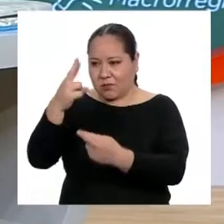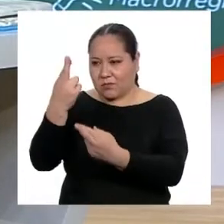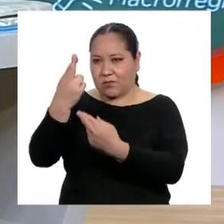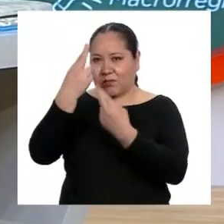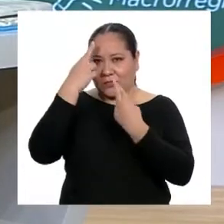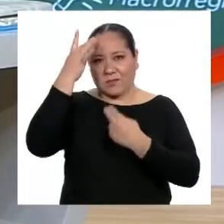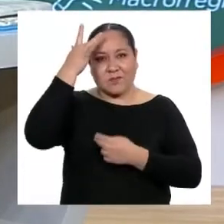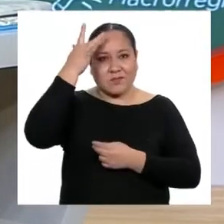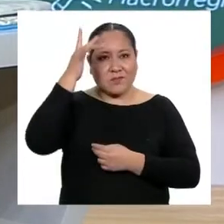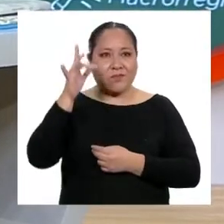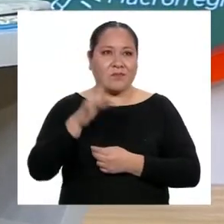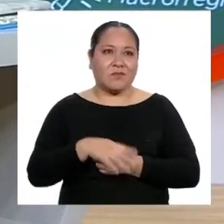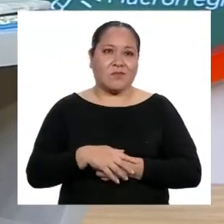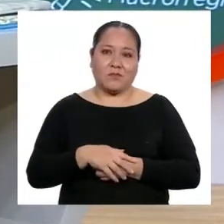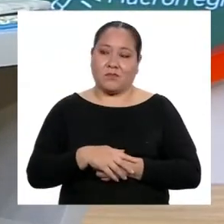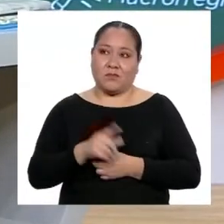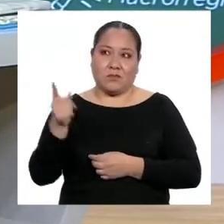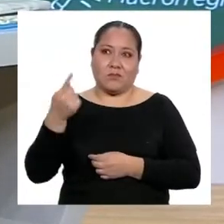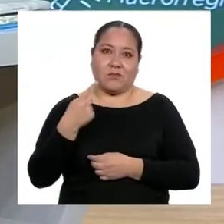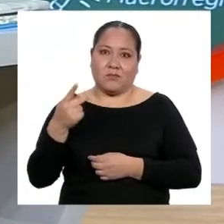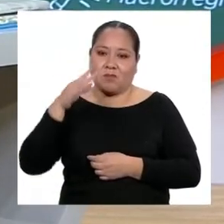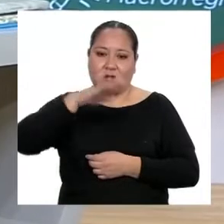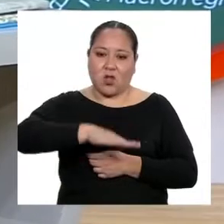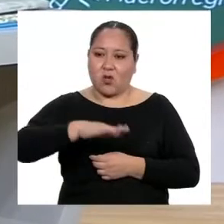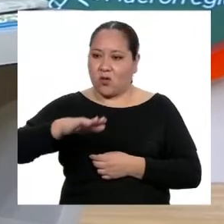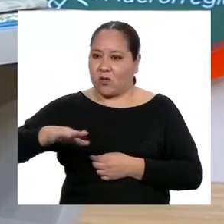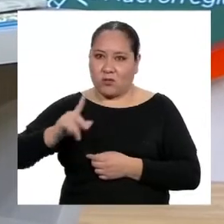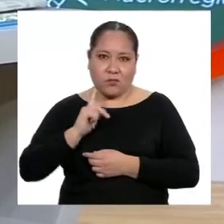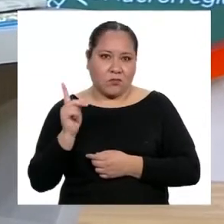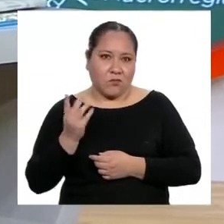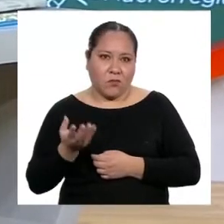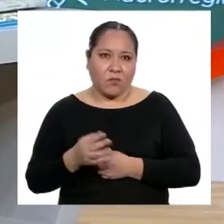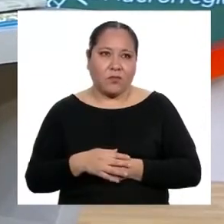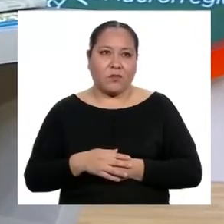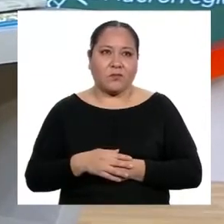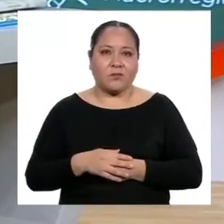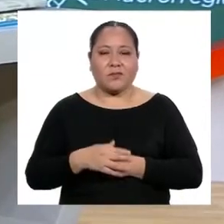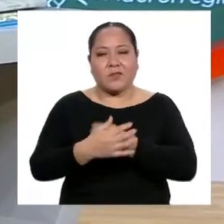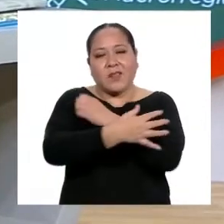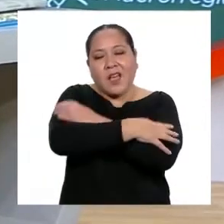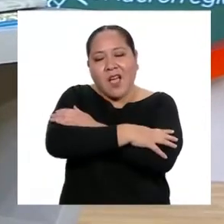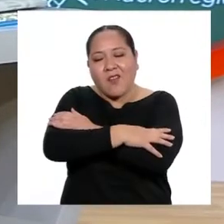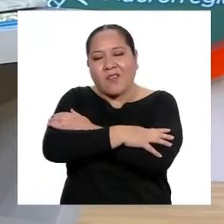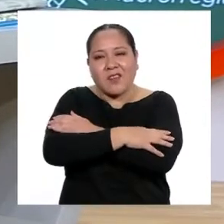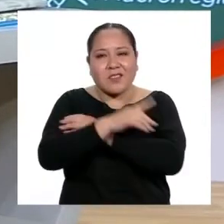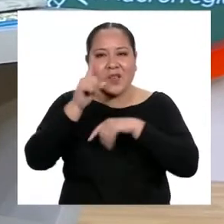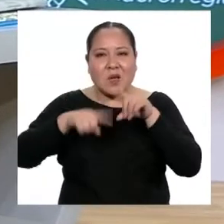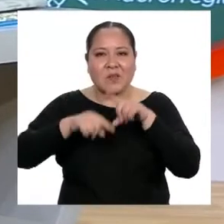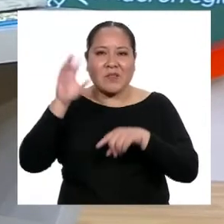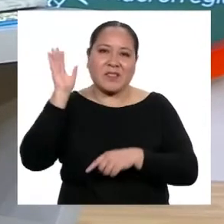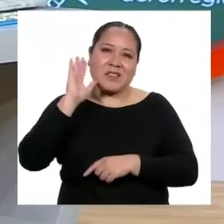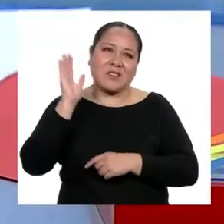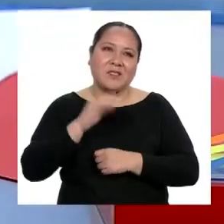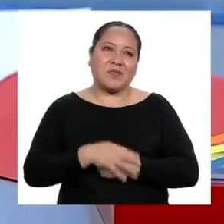inteligencia! ¡Ninguno de ustedes es un niño o niña! ¡Un abrazo, prima! ¡Chao, chao!